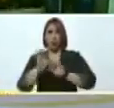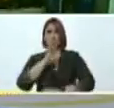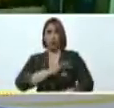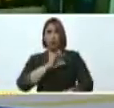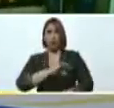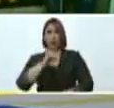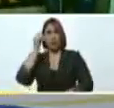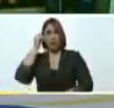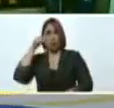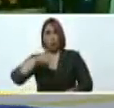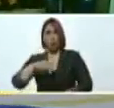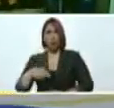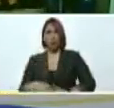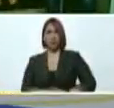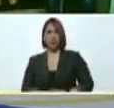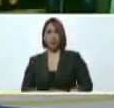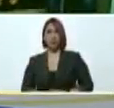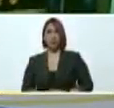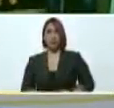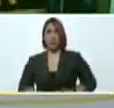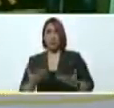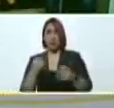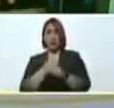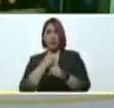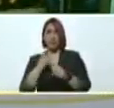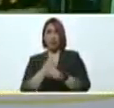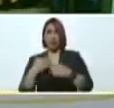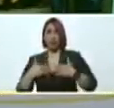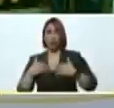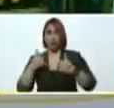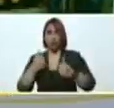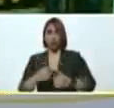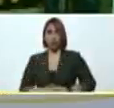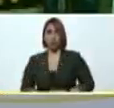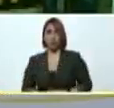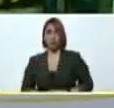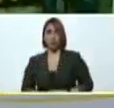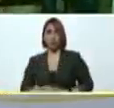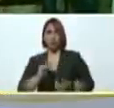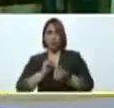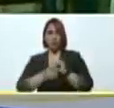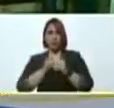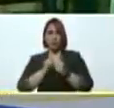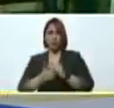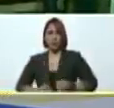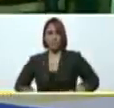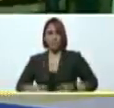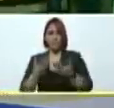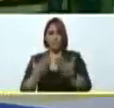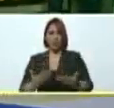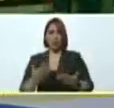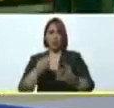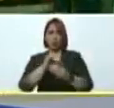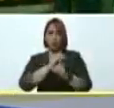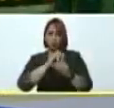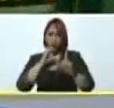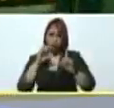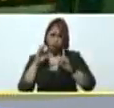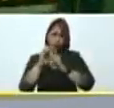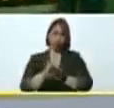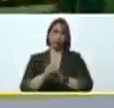del día de hoy de entrega de obras de salud obras deportivas obras culturales